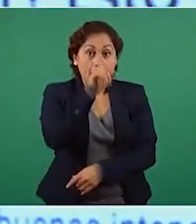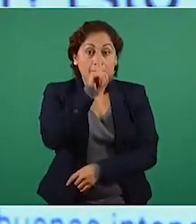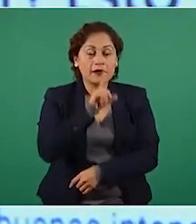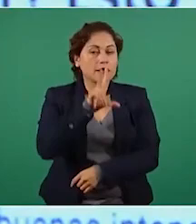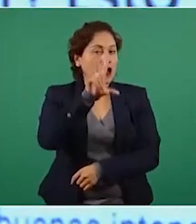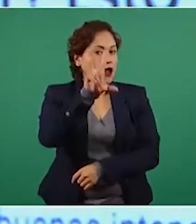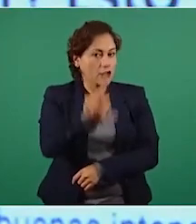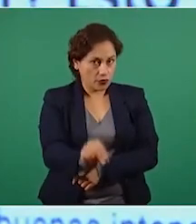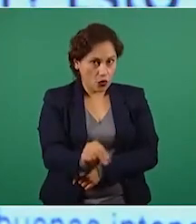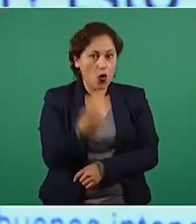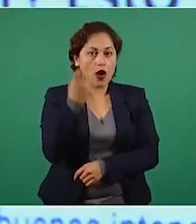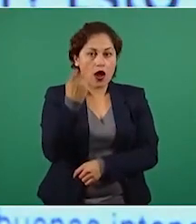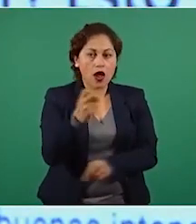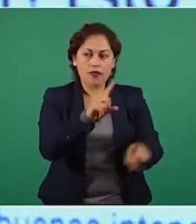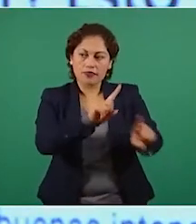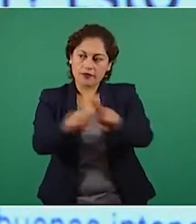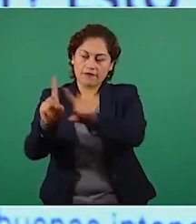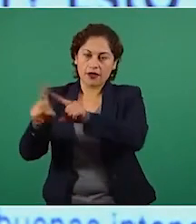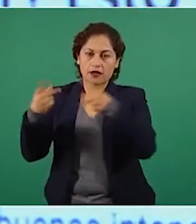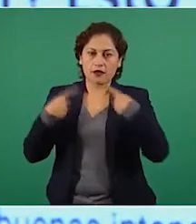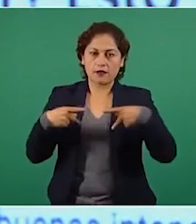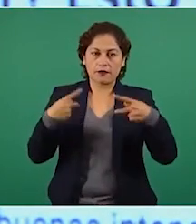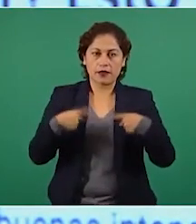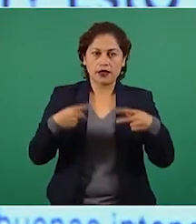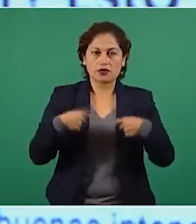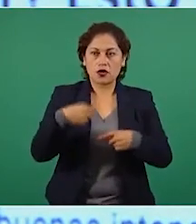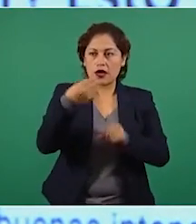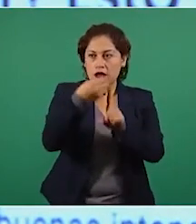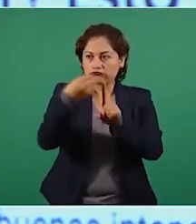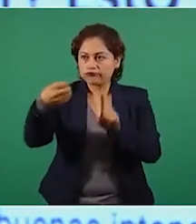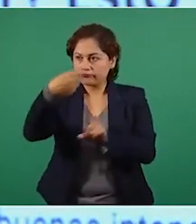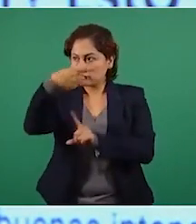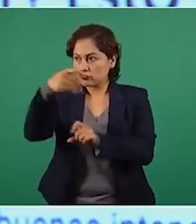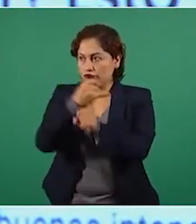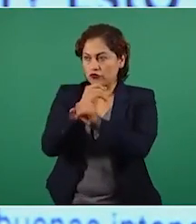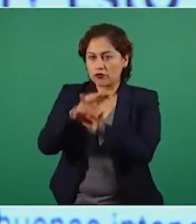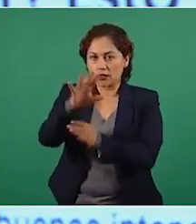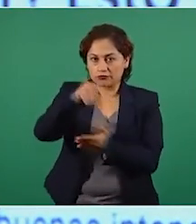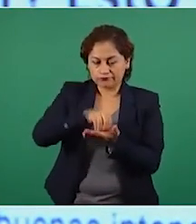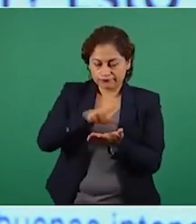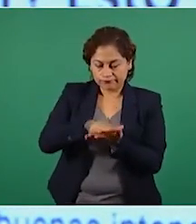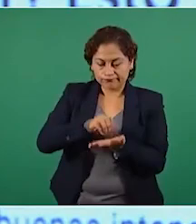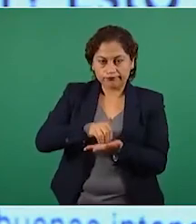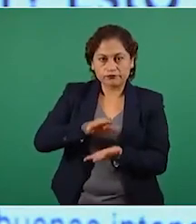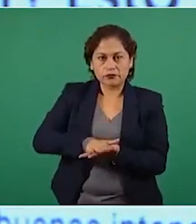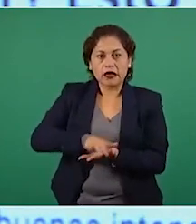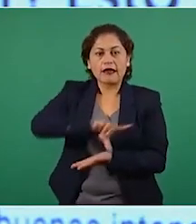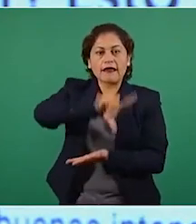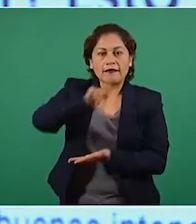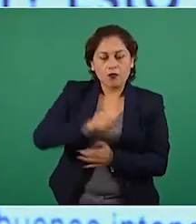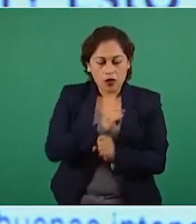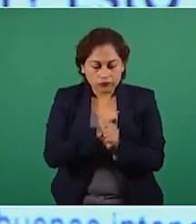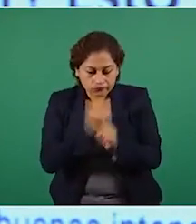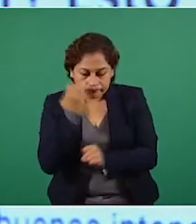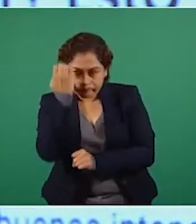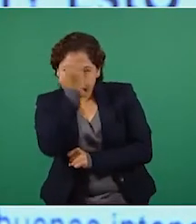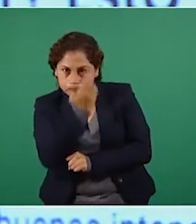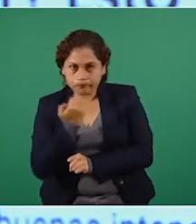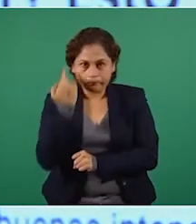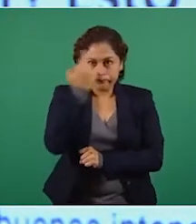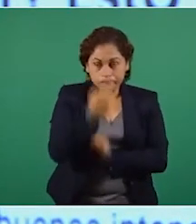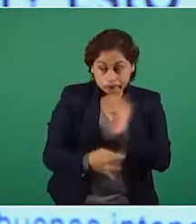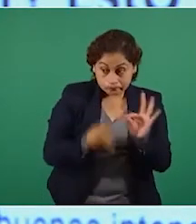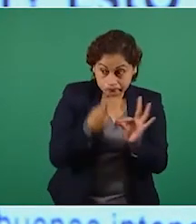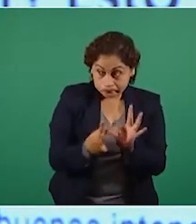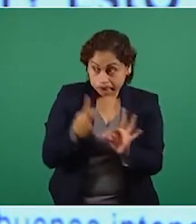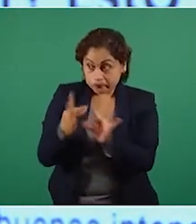pasan por diferentes filtros antes de subirlos a la plataforma. En todos los casos se verifica la autenticidad de los datos